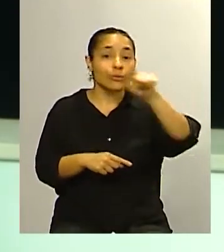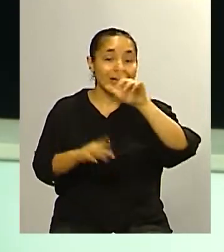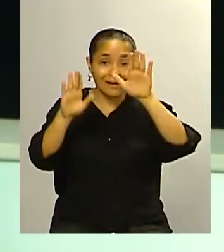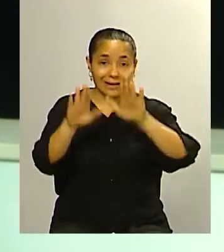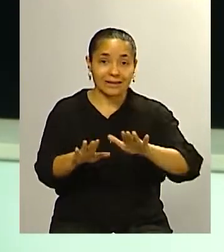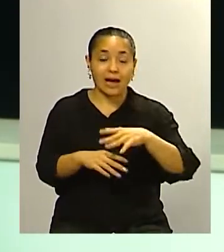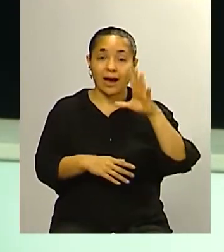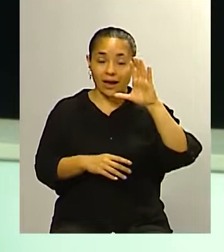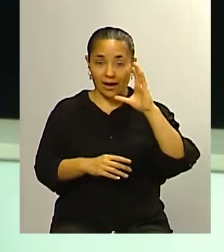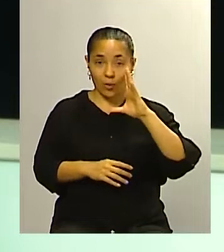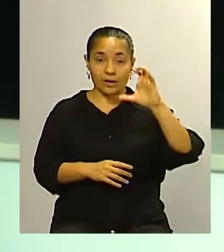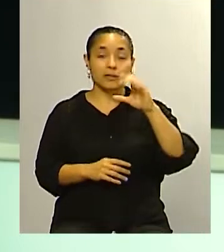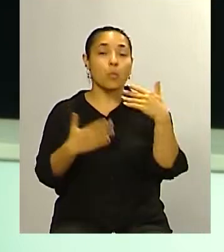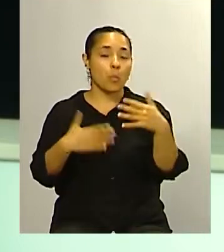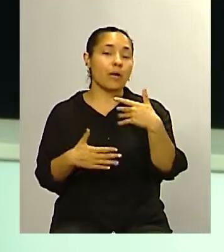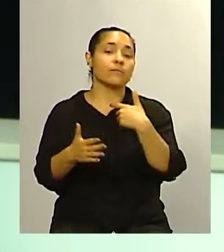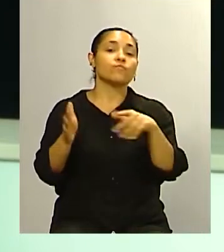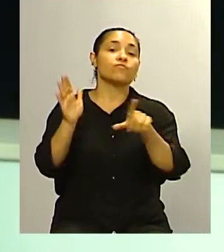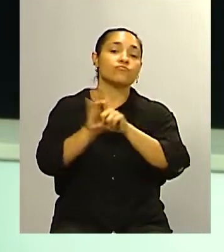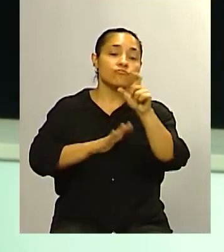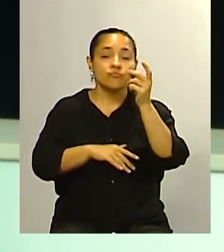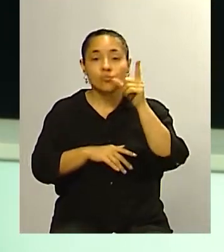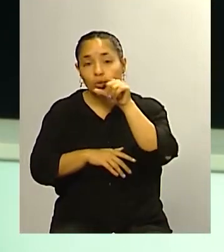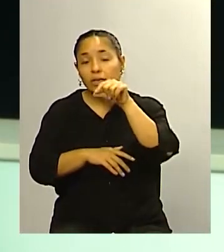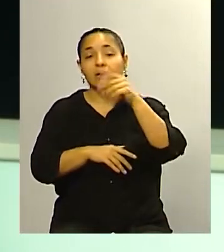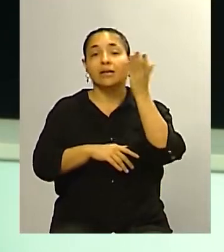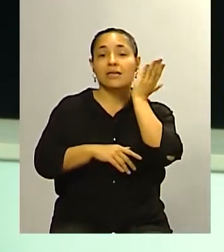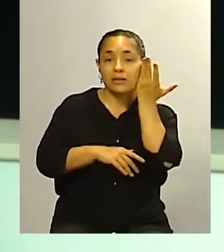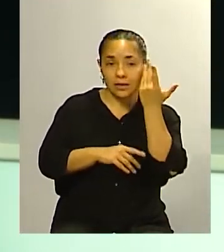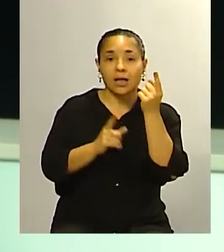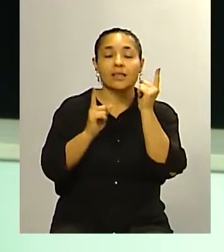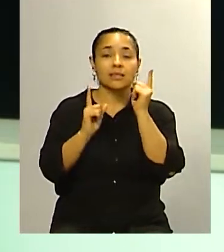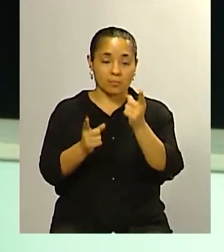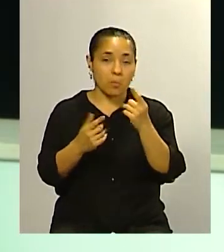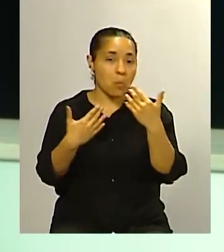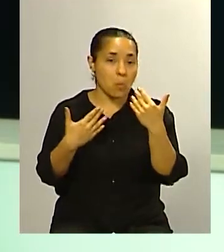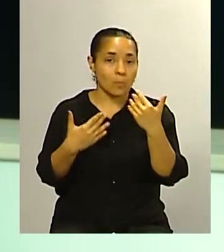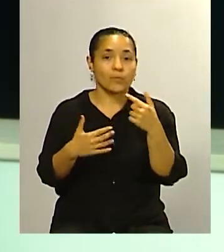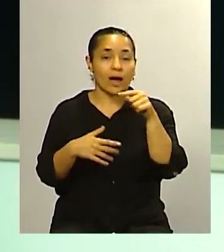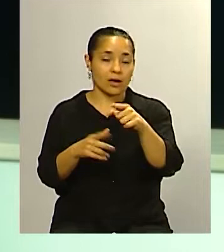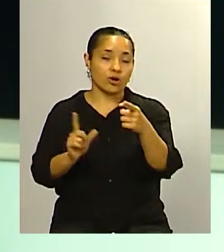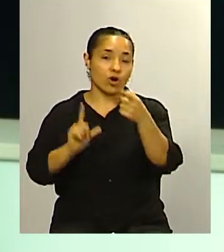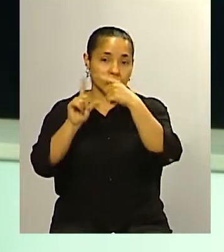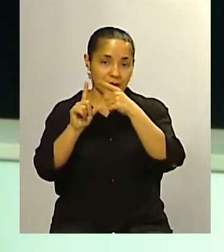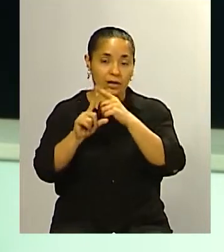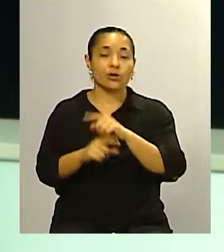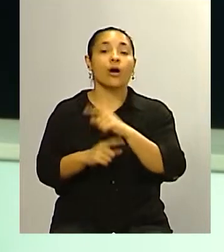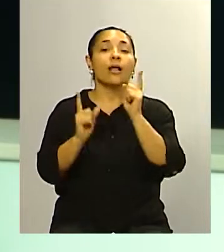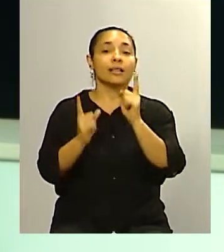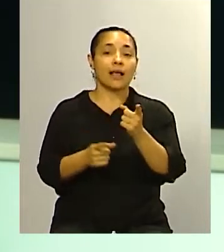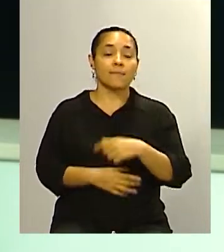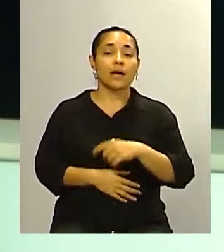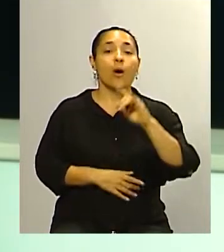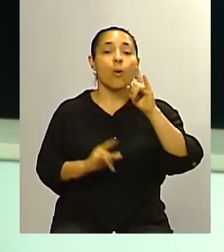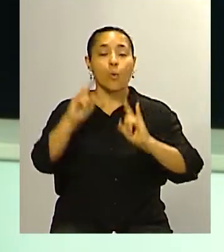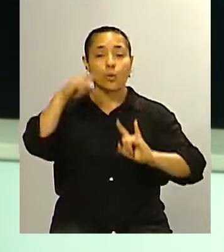lado recuerden que estamos en las redes por supuesto como Señalú tanto en Instagram en Facebook y en Twitter también estamos en